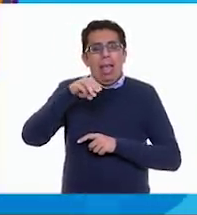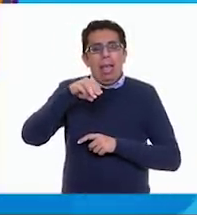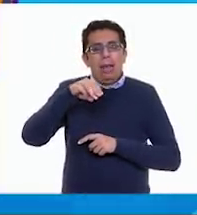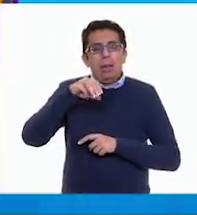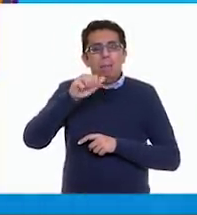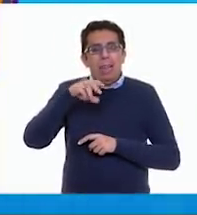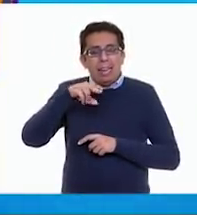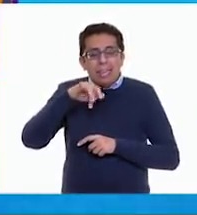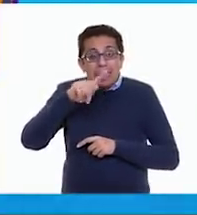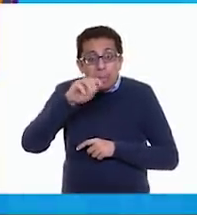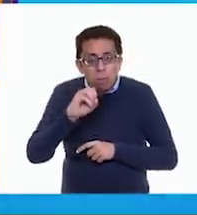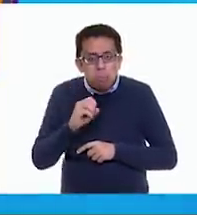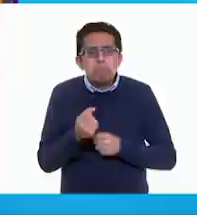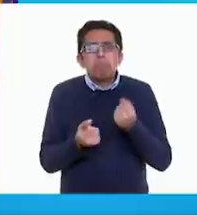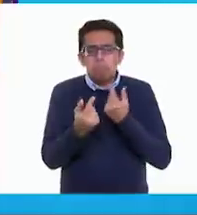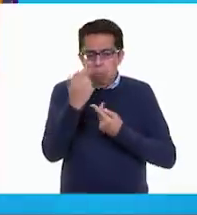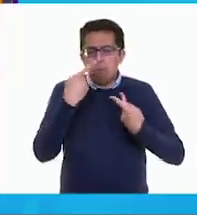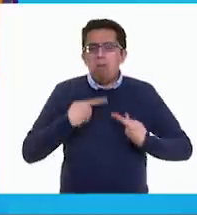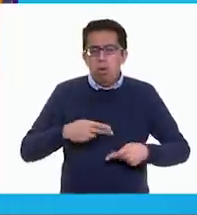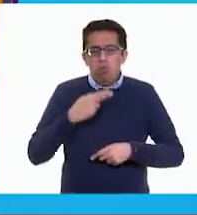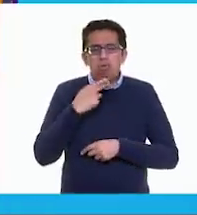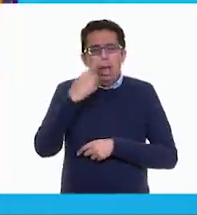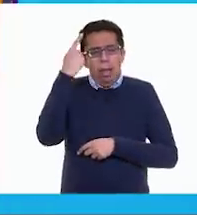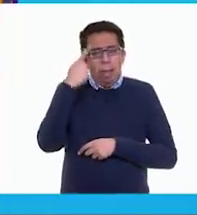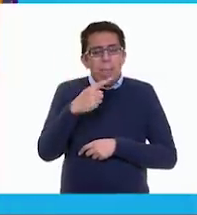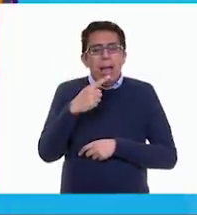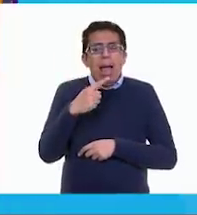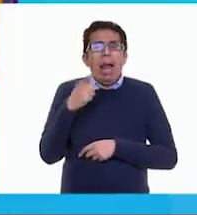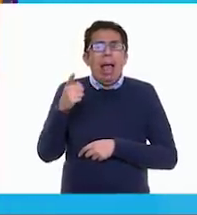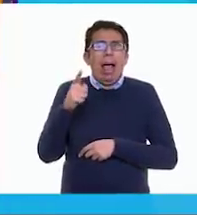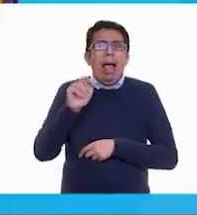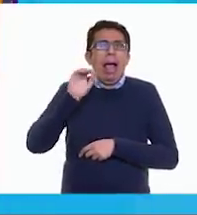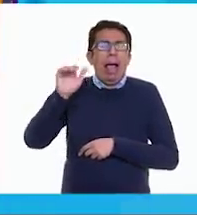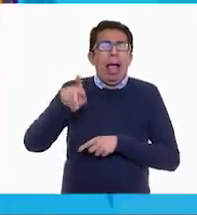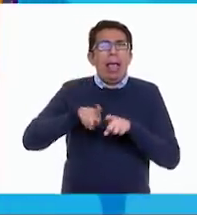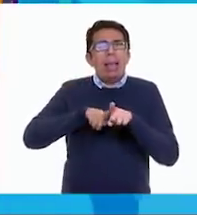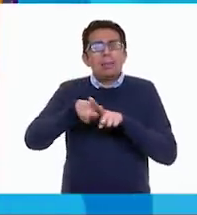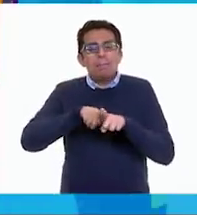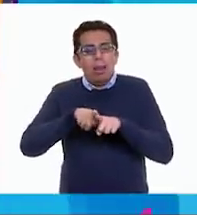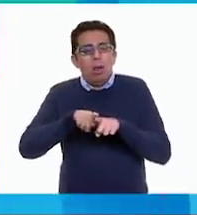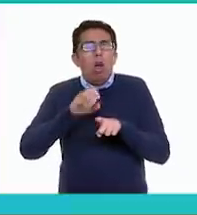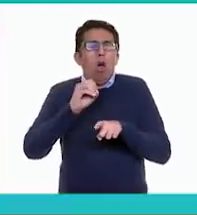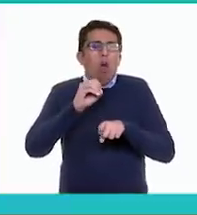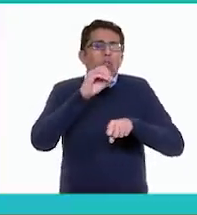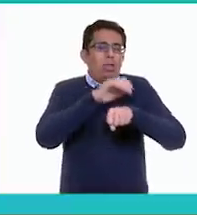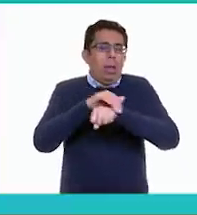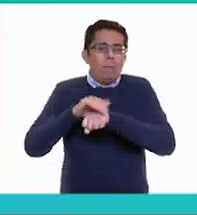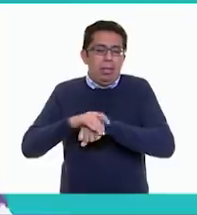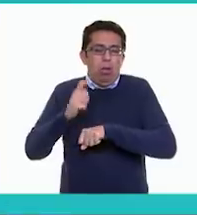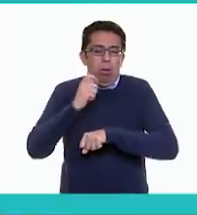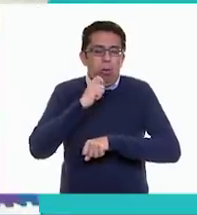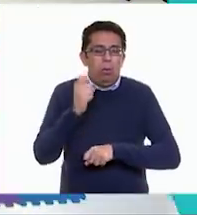algunas personas usan esta palabra para referirse así a sus hermanos o a sus mejores amigos.